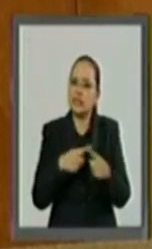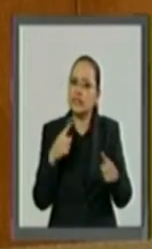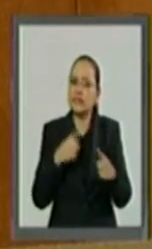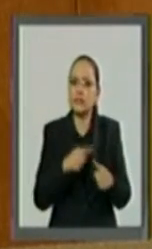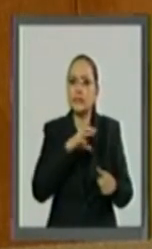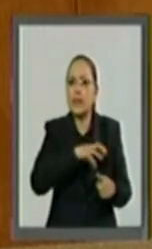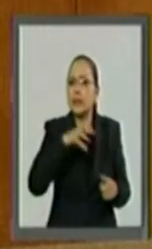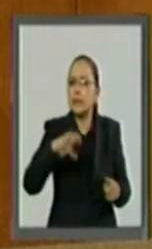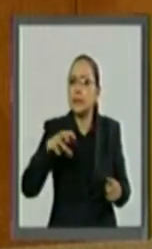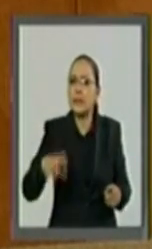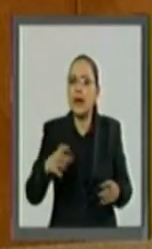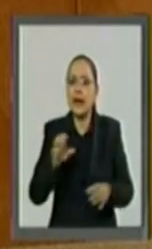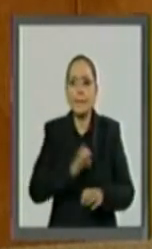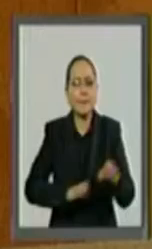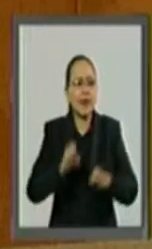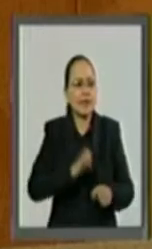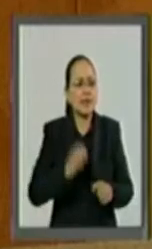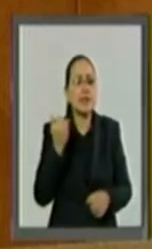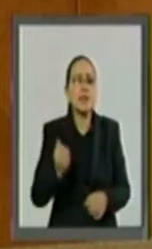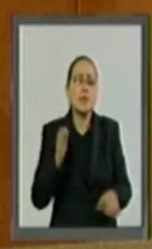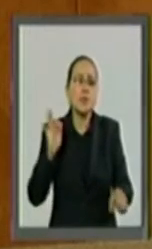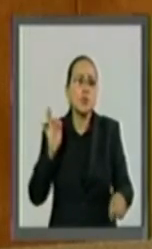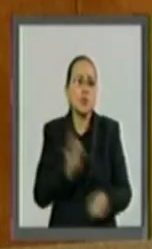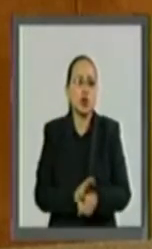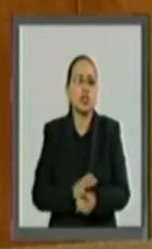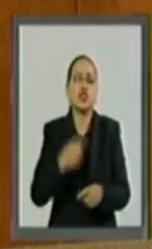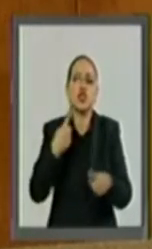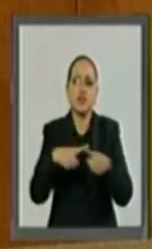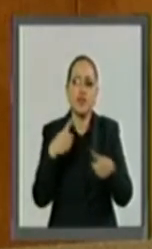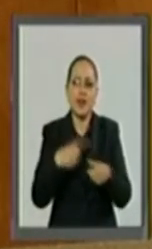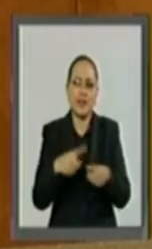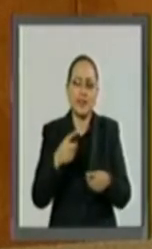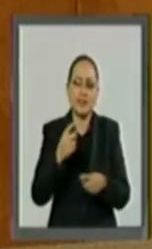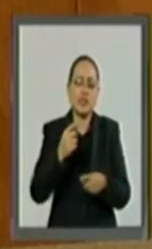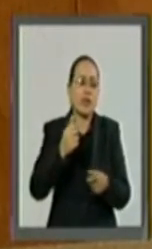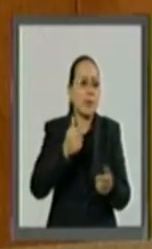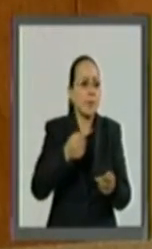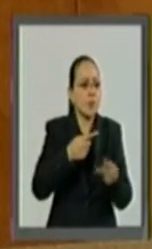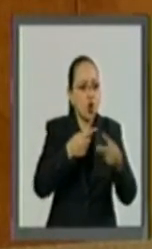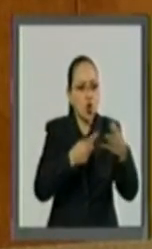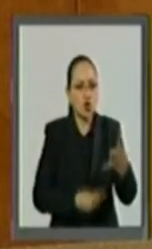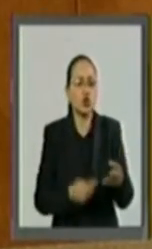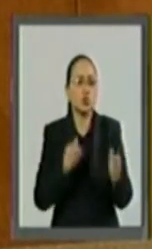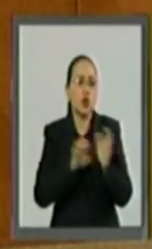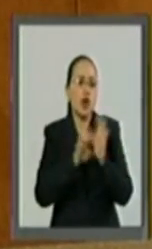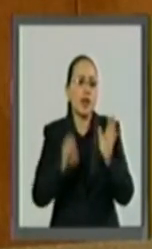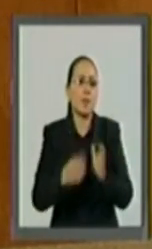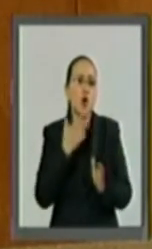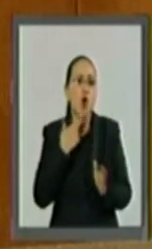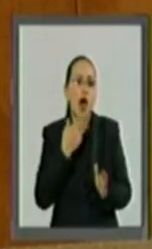y la protección total de productos como el azúcar, entre otros.